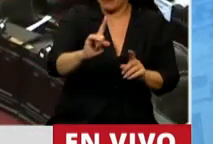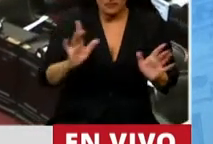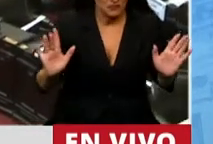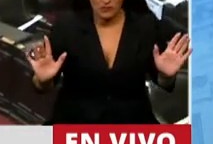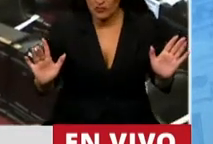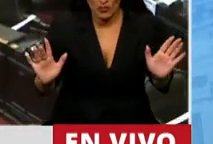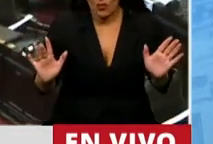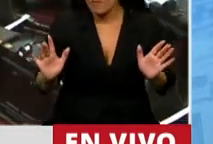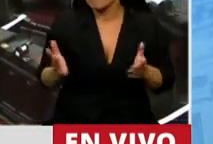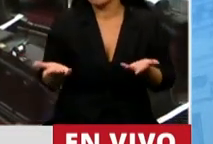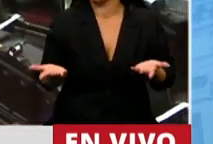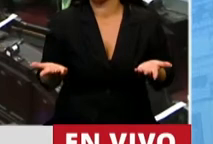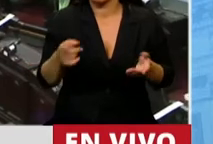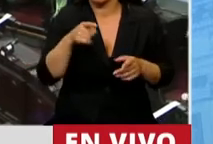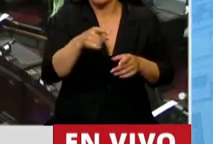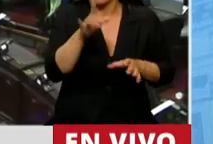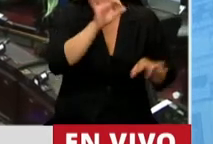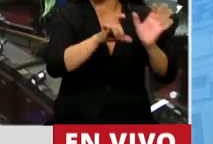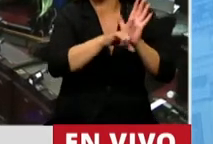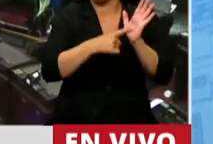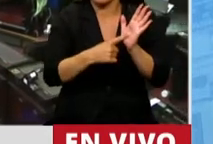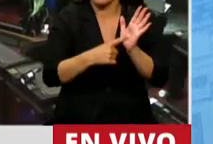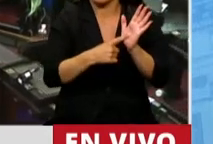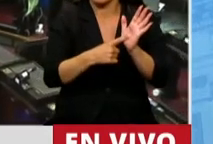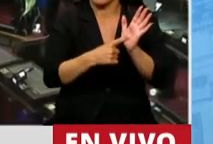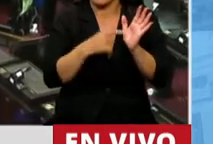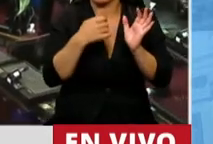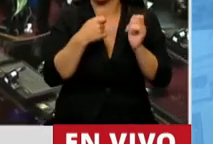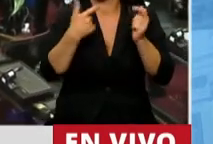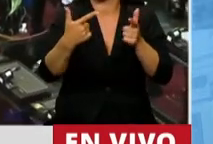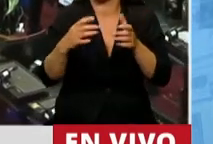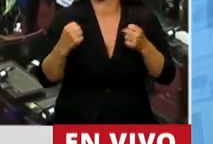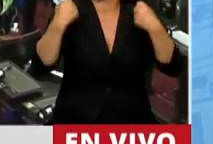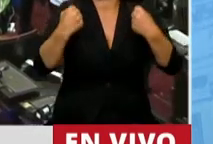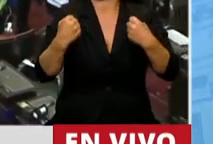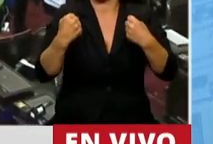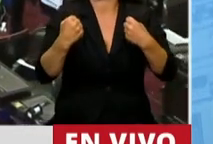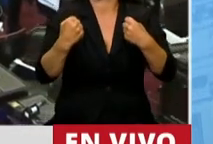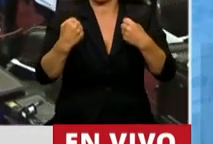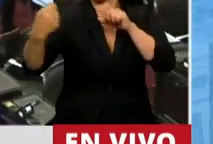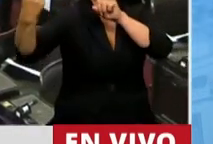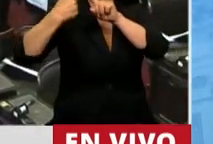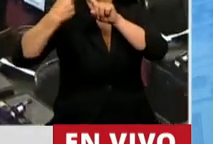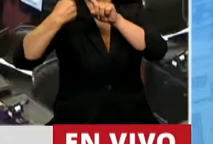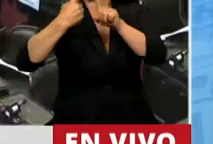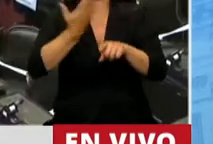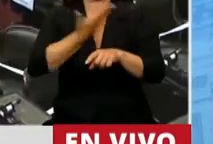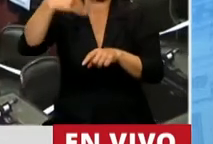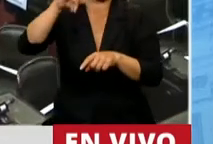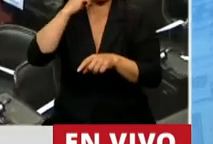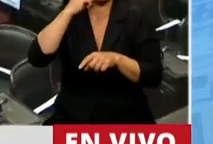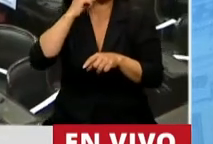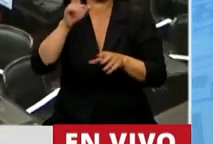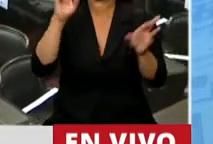abona a una mayor fortaleza para la negociación con el fondo que deseó la mejor